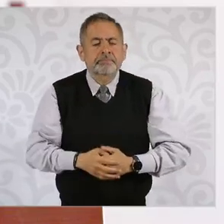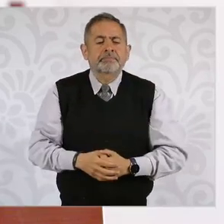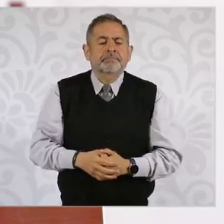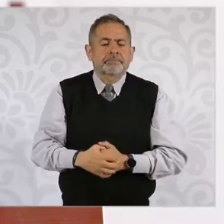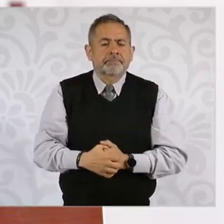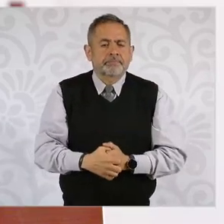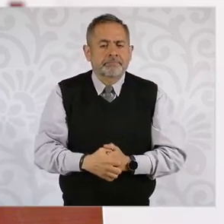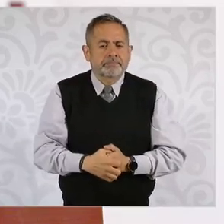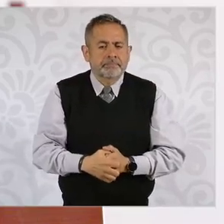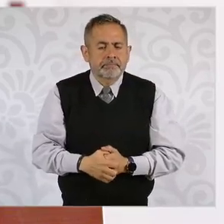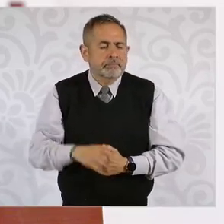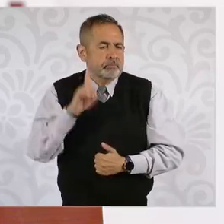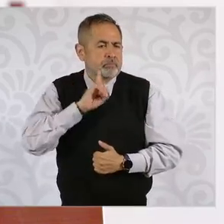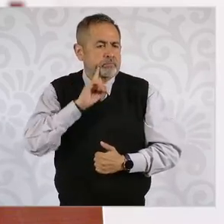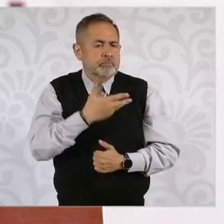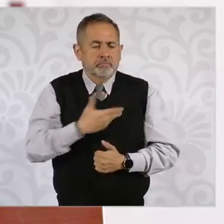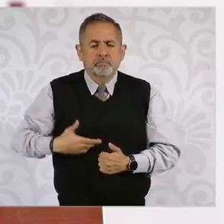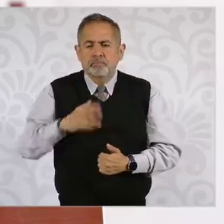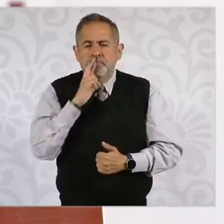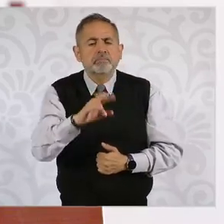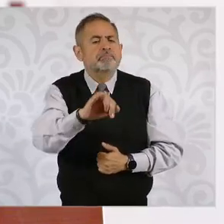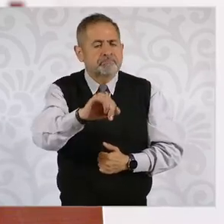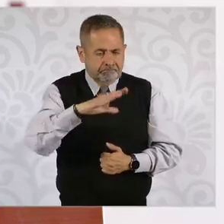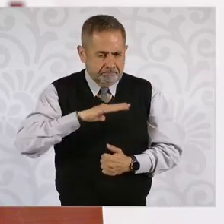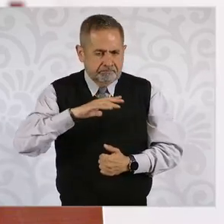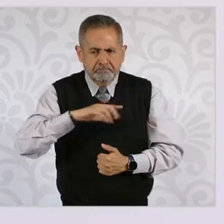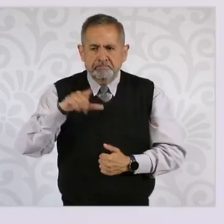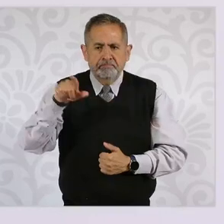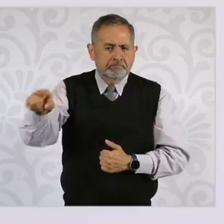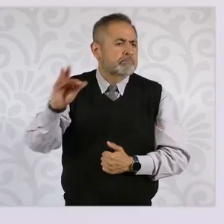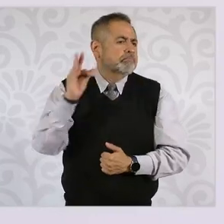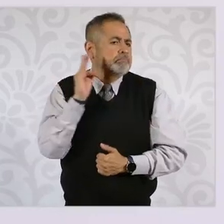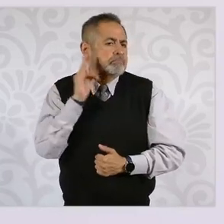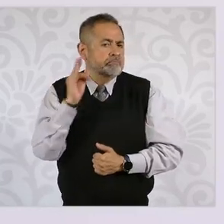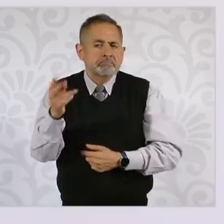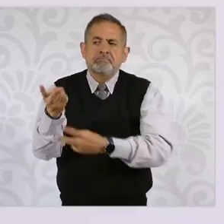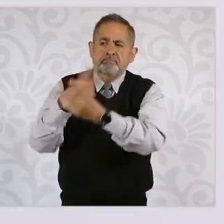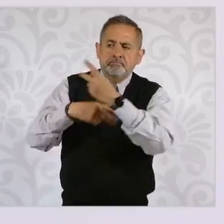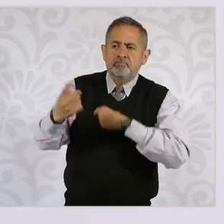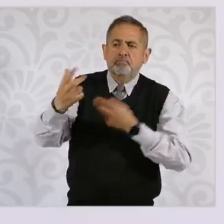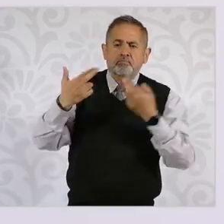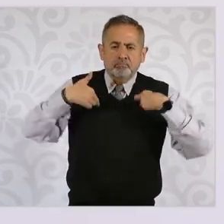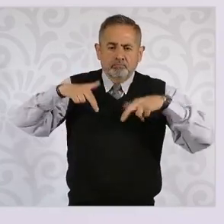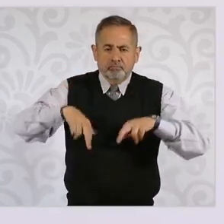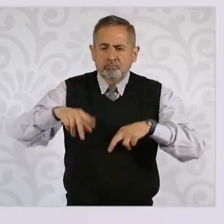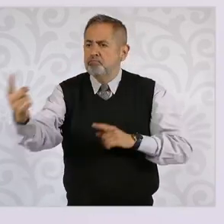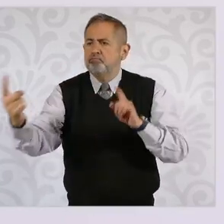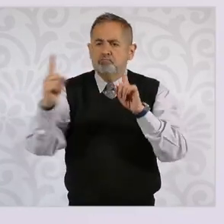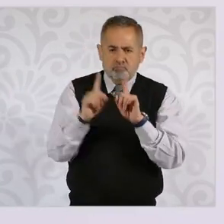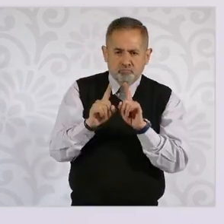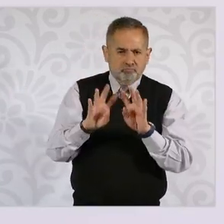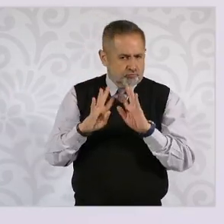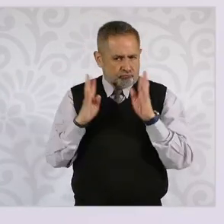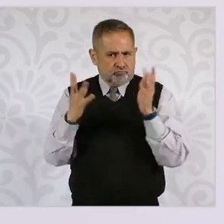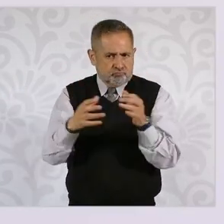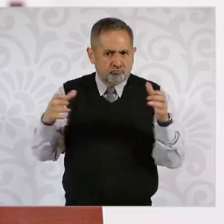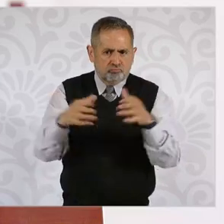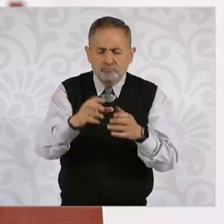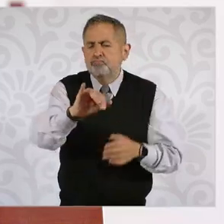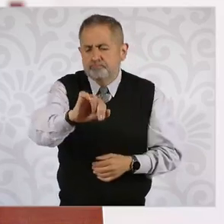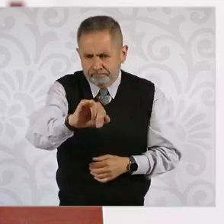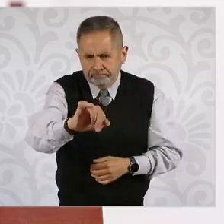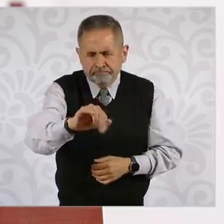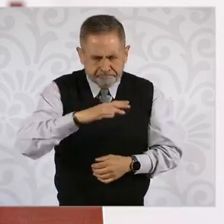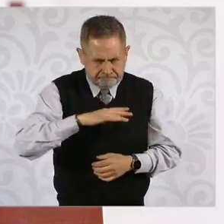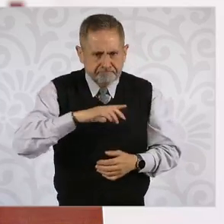representante de la Fiscalía General de la República en las reuniones del gabinete y además de las